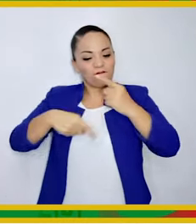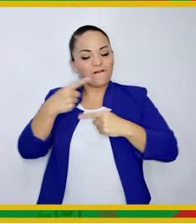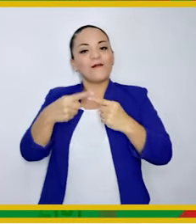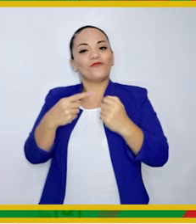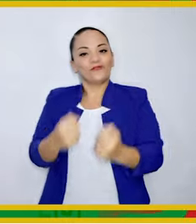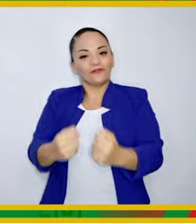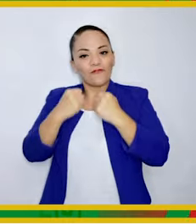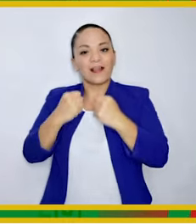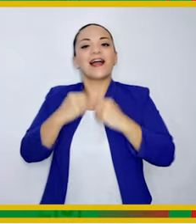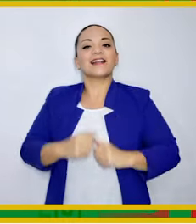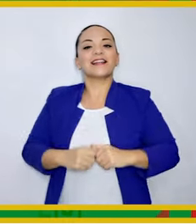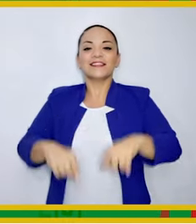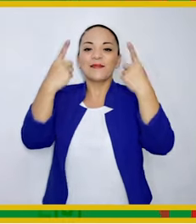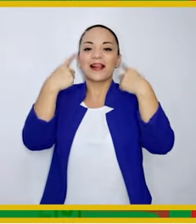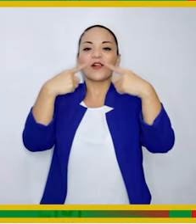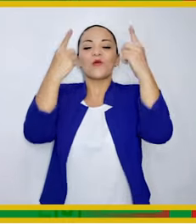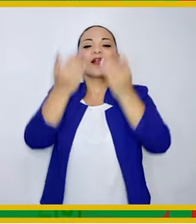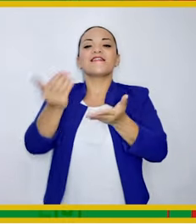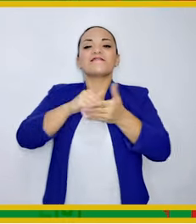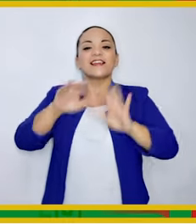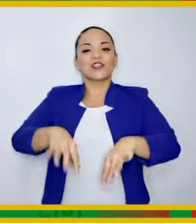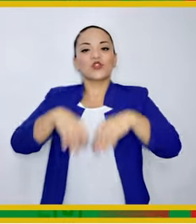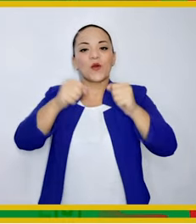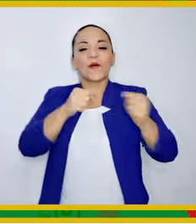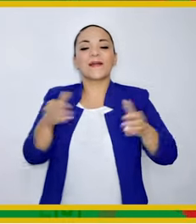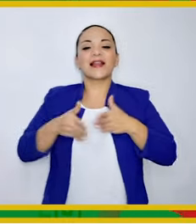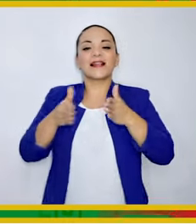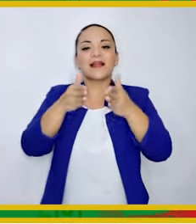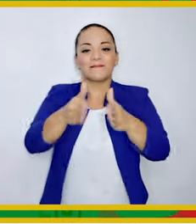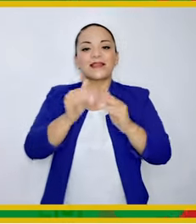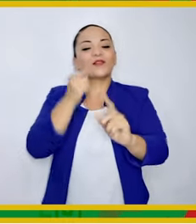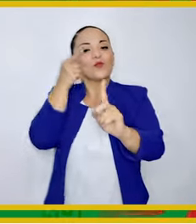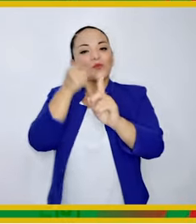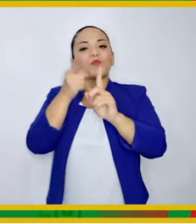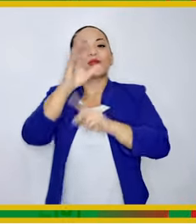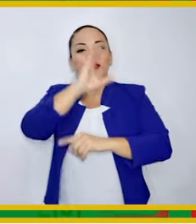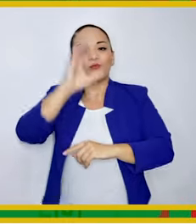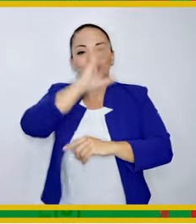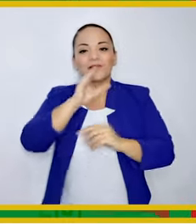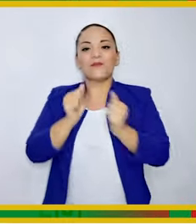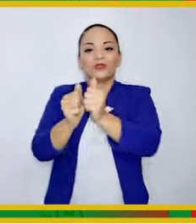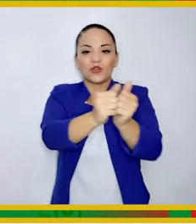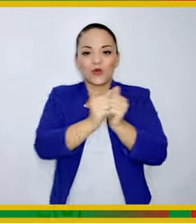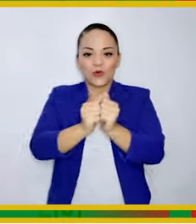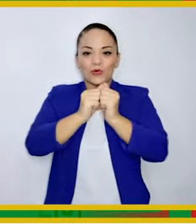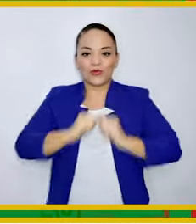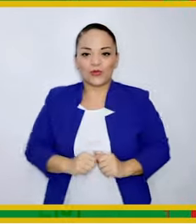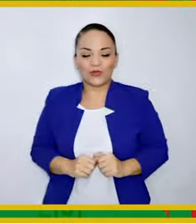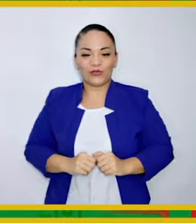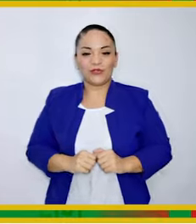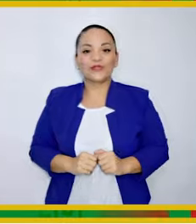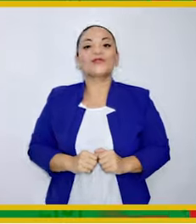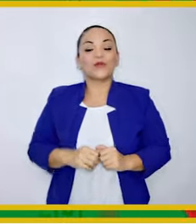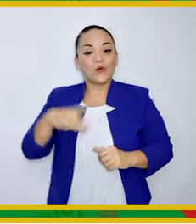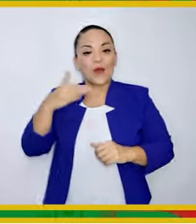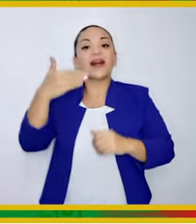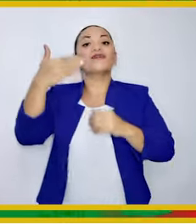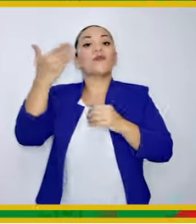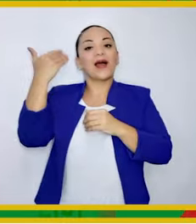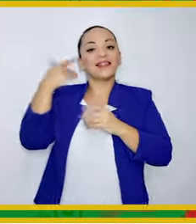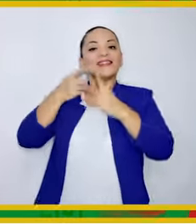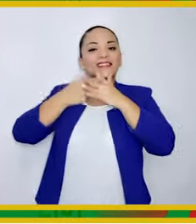futuro Vamos con ganas Para retomar el camino que buscamos juntos